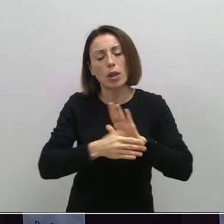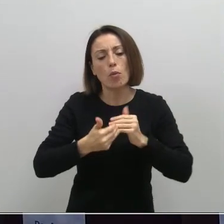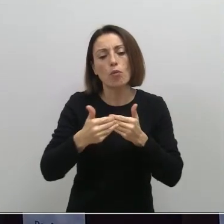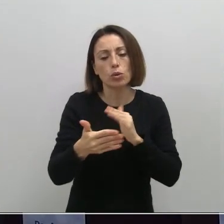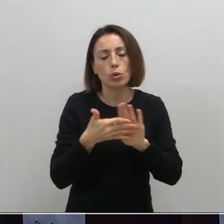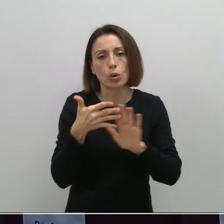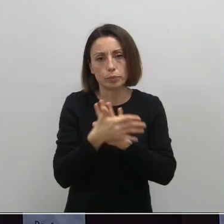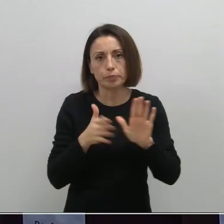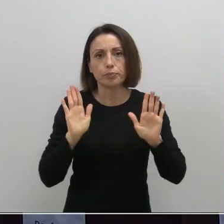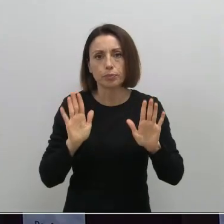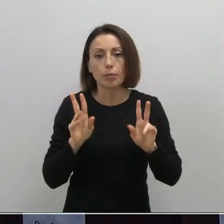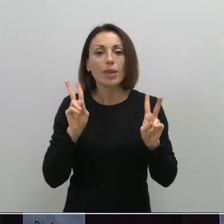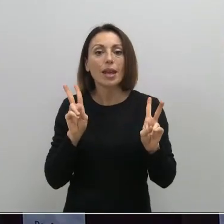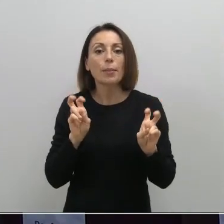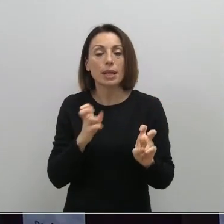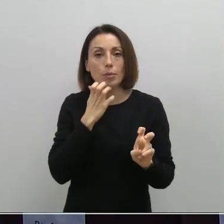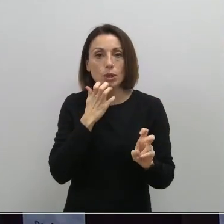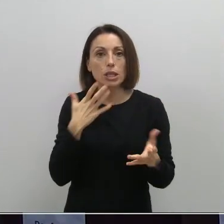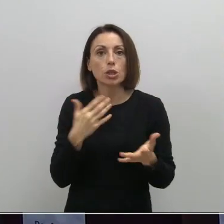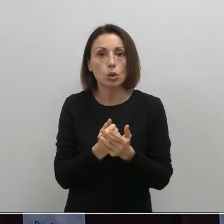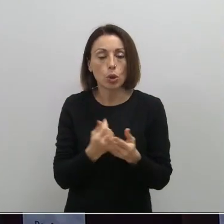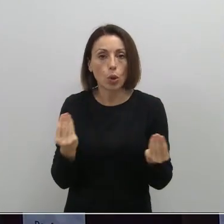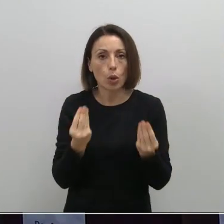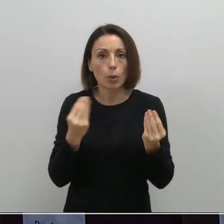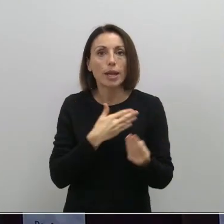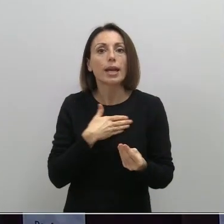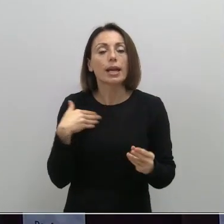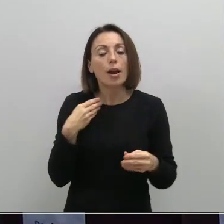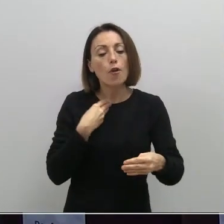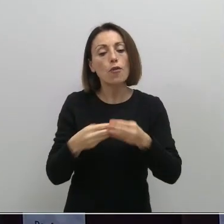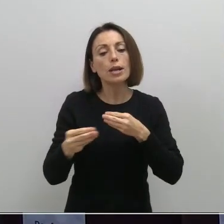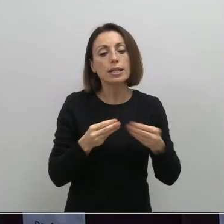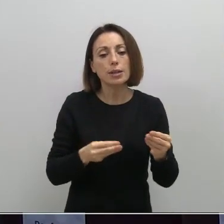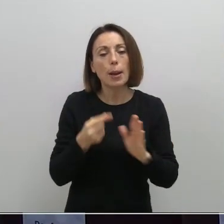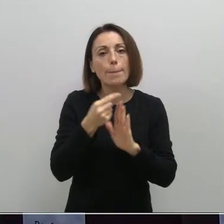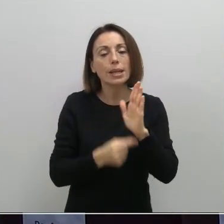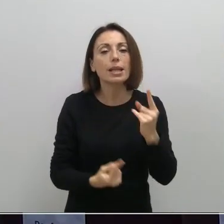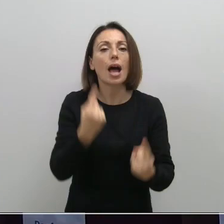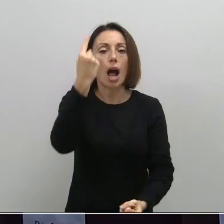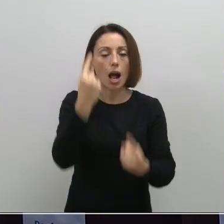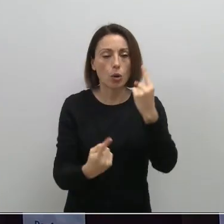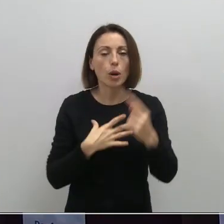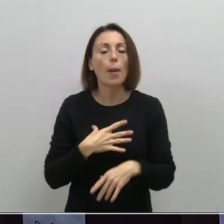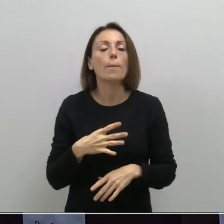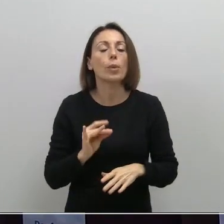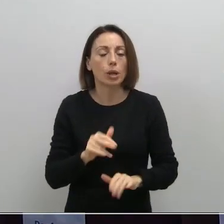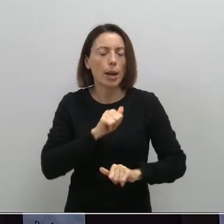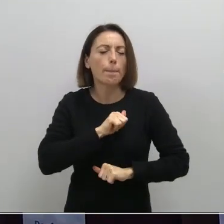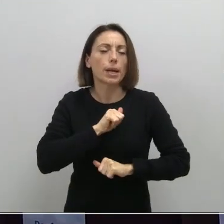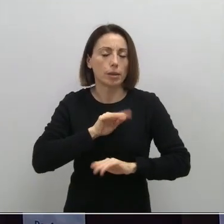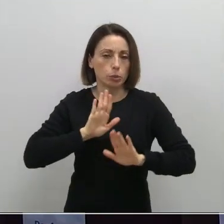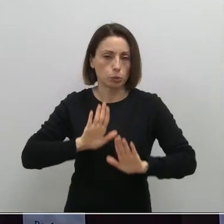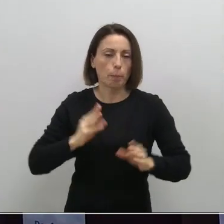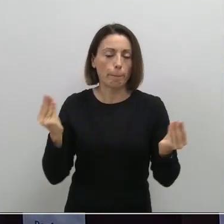Aunque en principio, si la cosa va bien, esperamos que se pueda flexibilizar alguna de las medidas. Pero esperando.